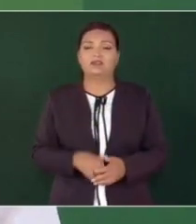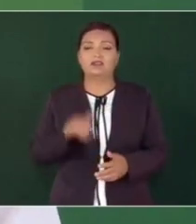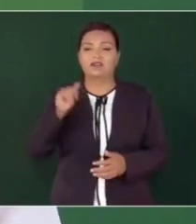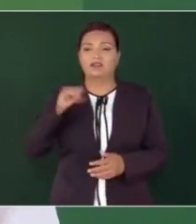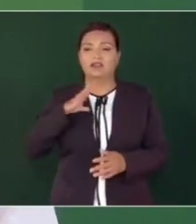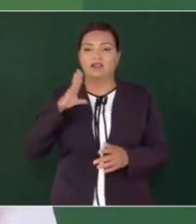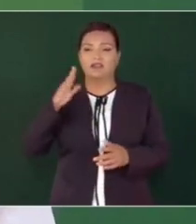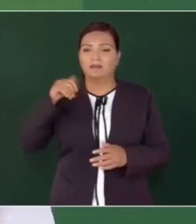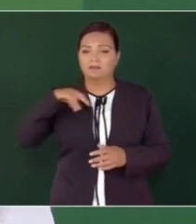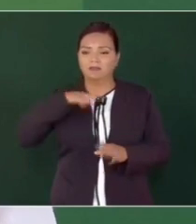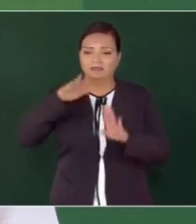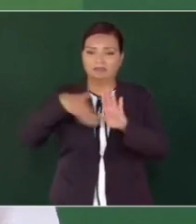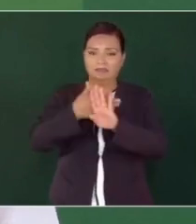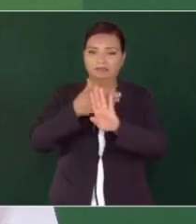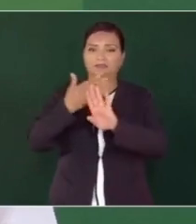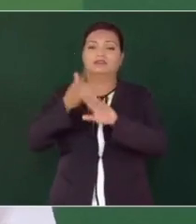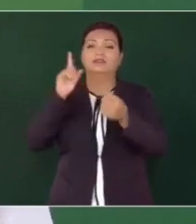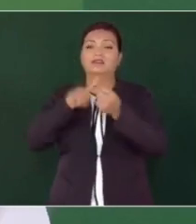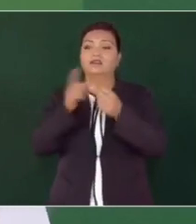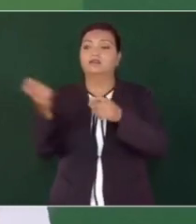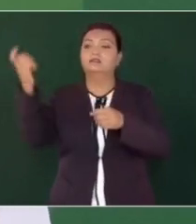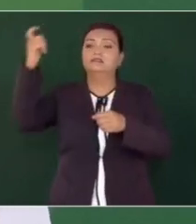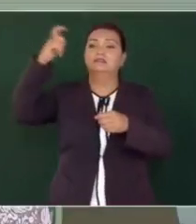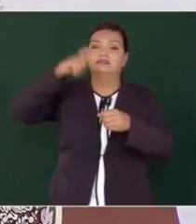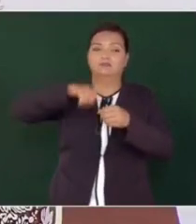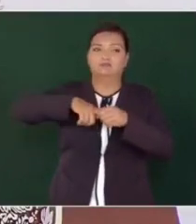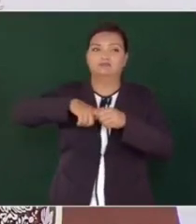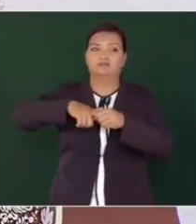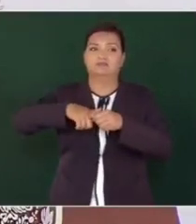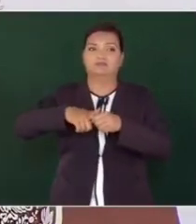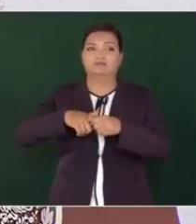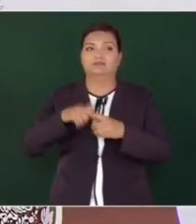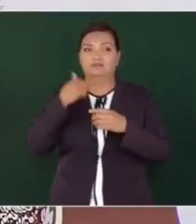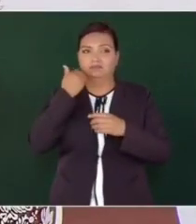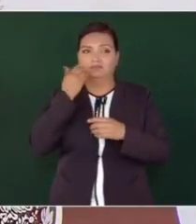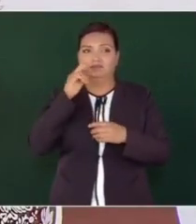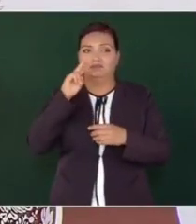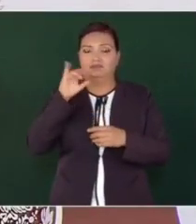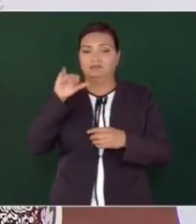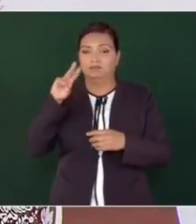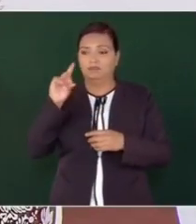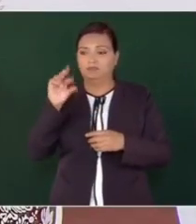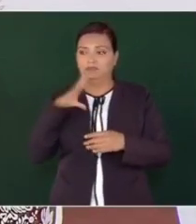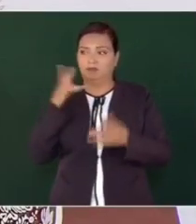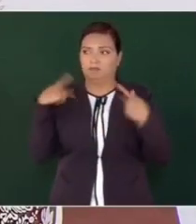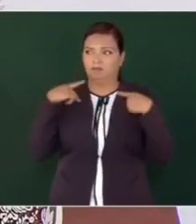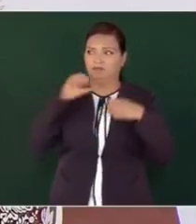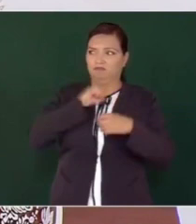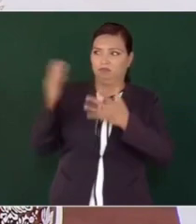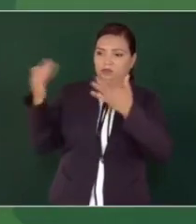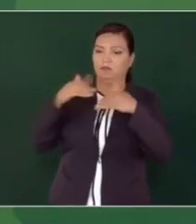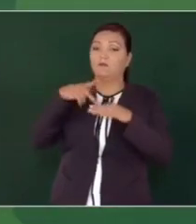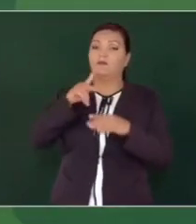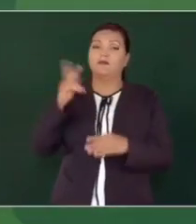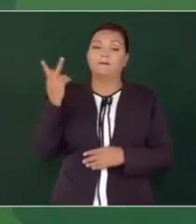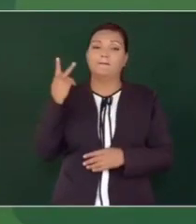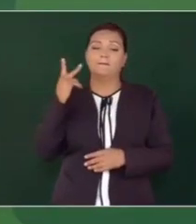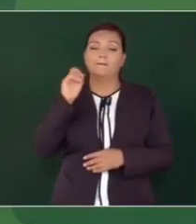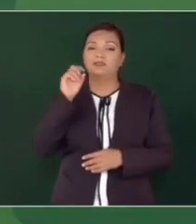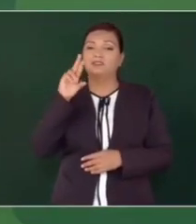amenaza de que nos iban a invadir por el petróleo.